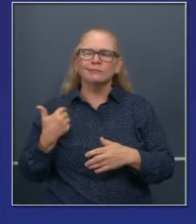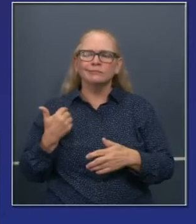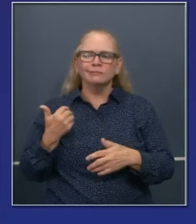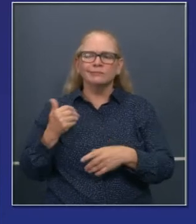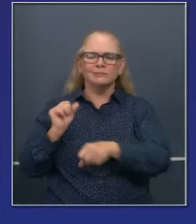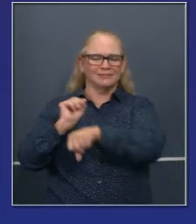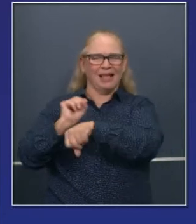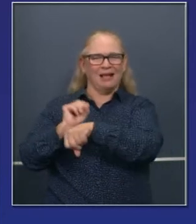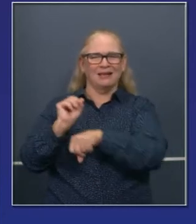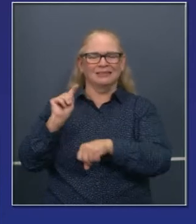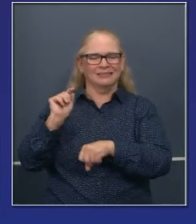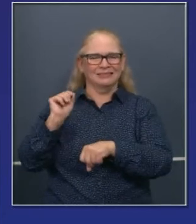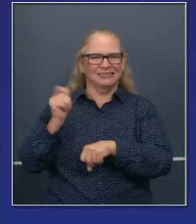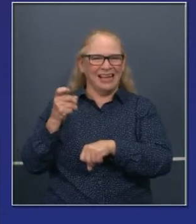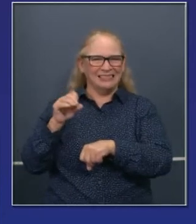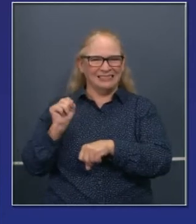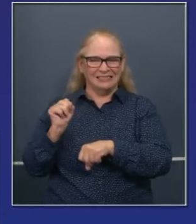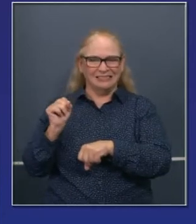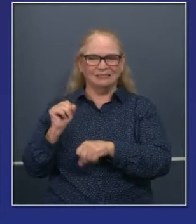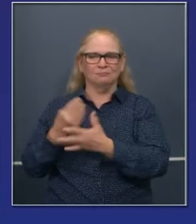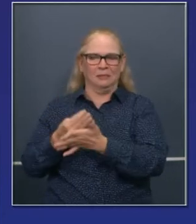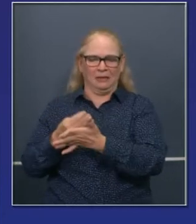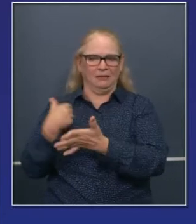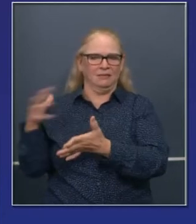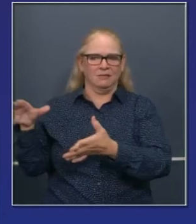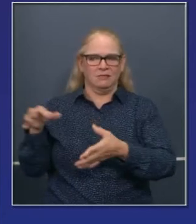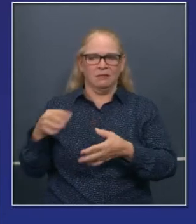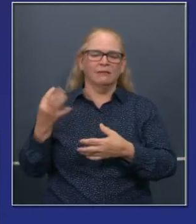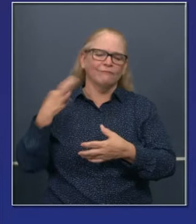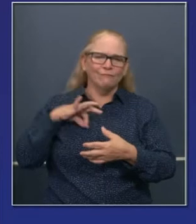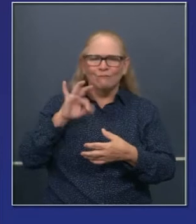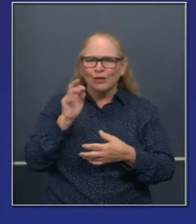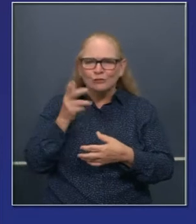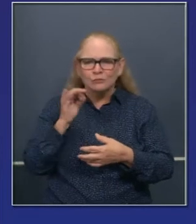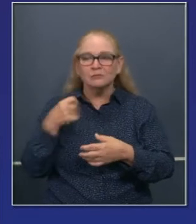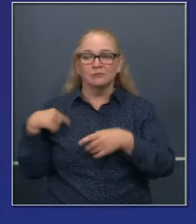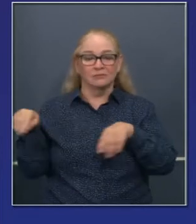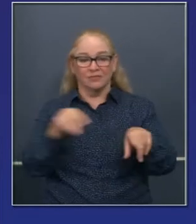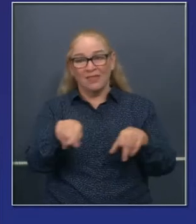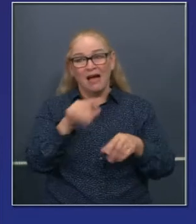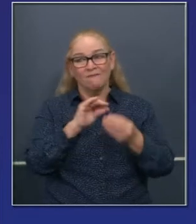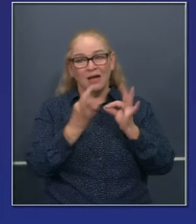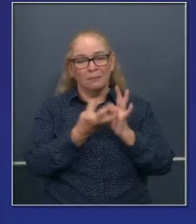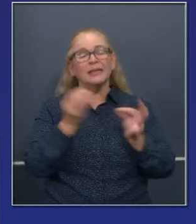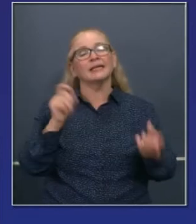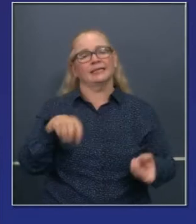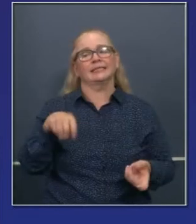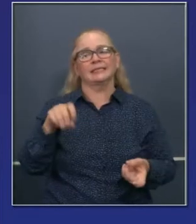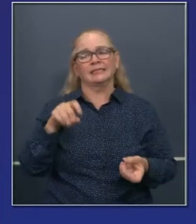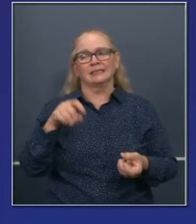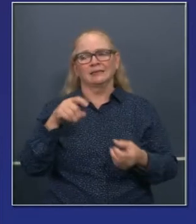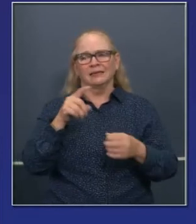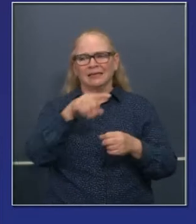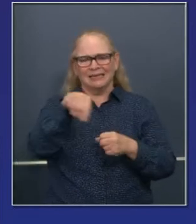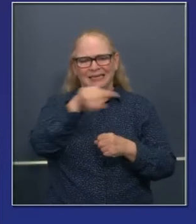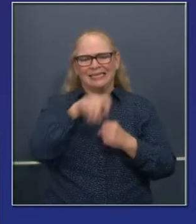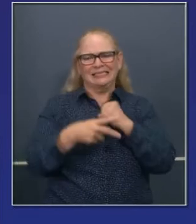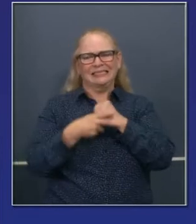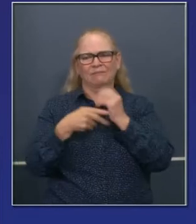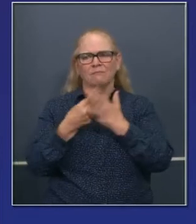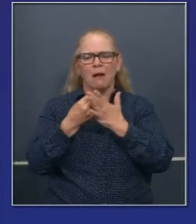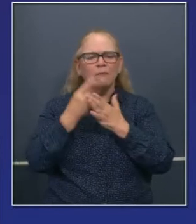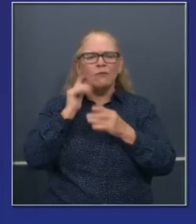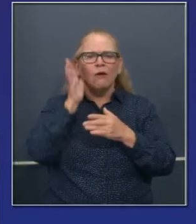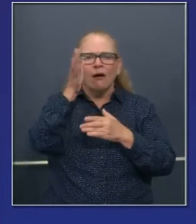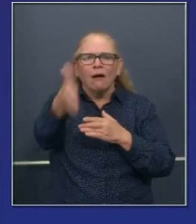más para familias que trabajan. Estos son gente que están al borde del precipicio, familias que necesitan ayuda. Son contribuciones